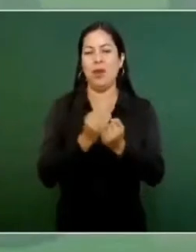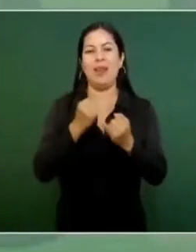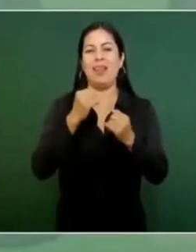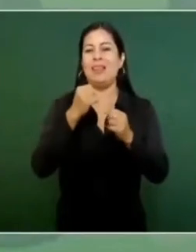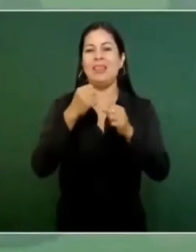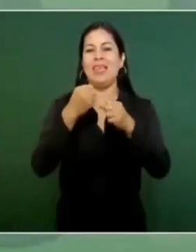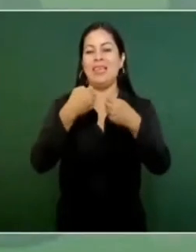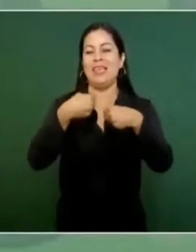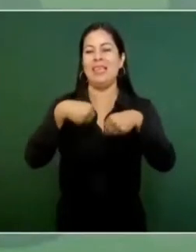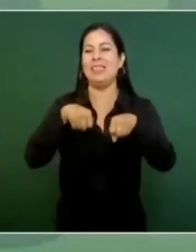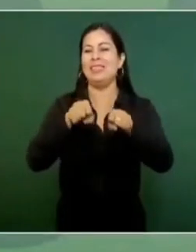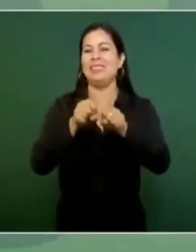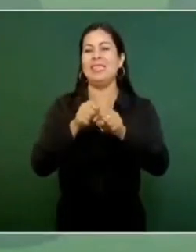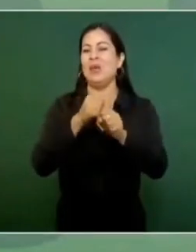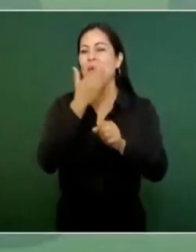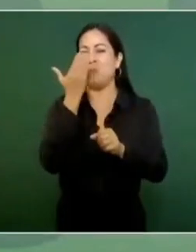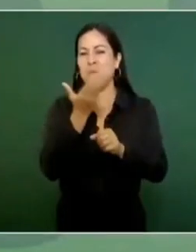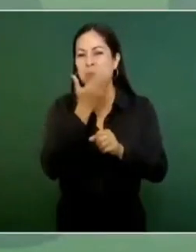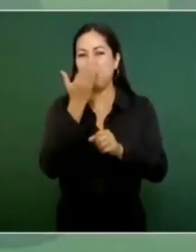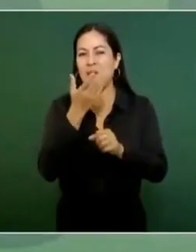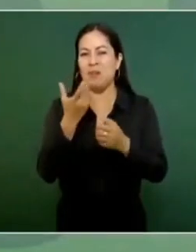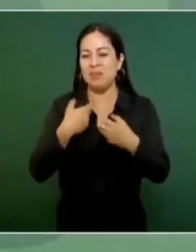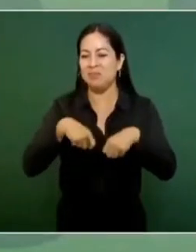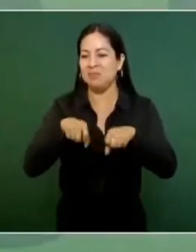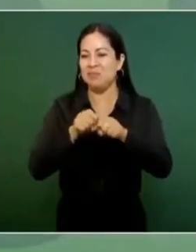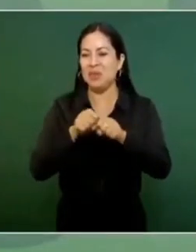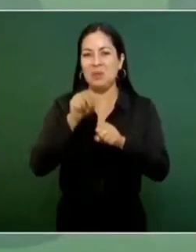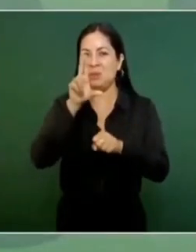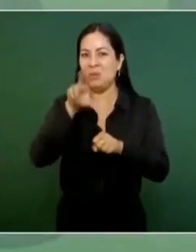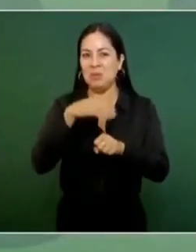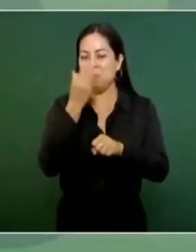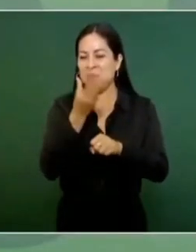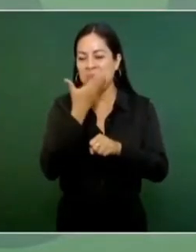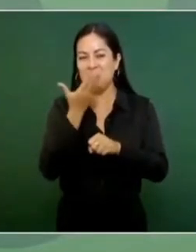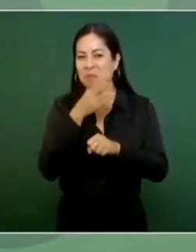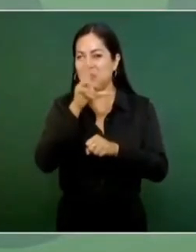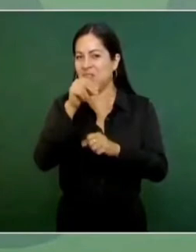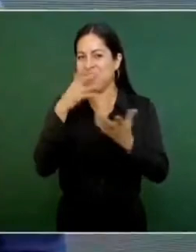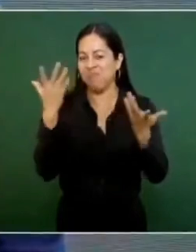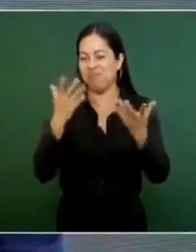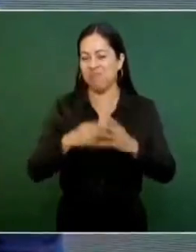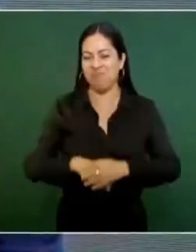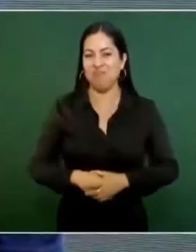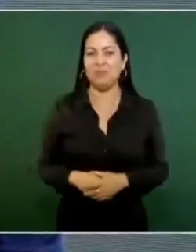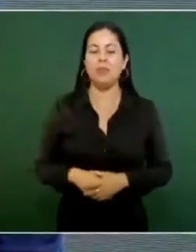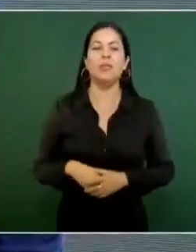Popular, que ni era seguro ni era popular. Entonces,